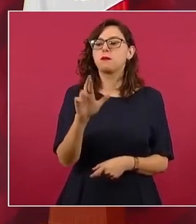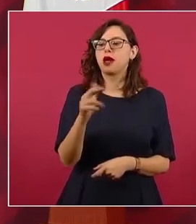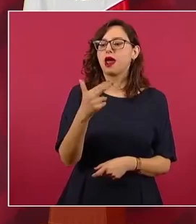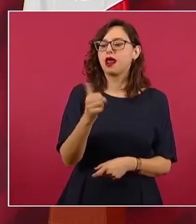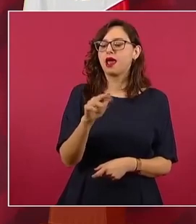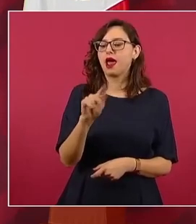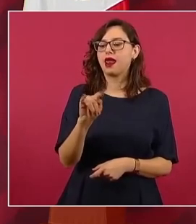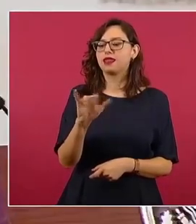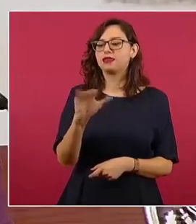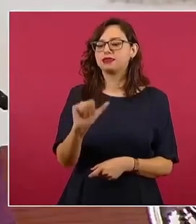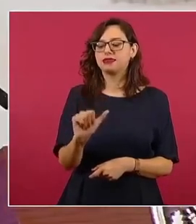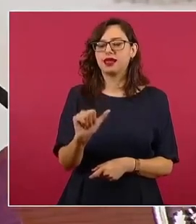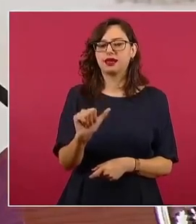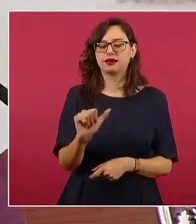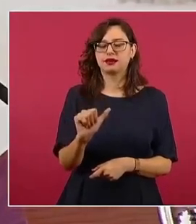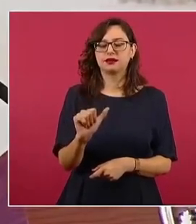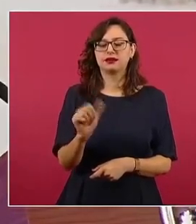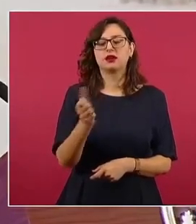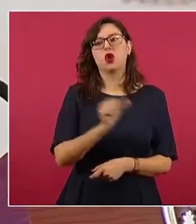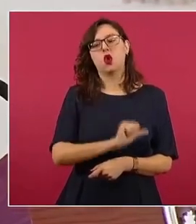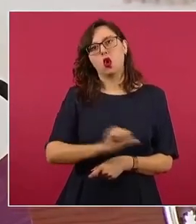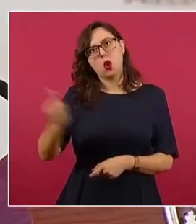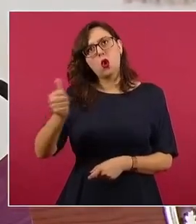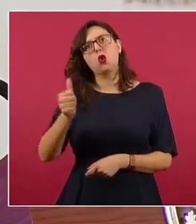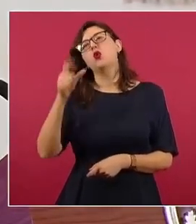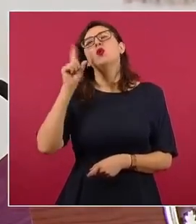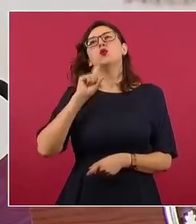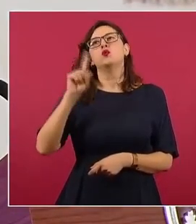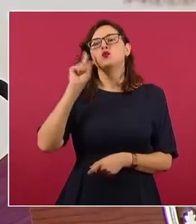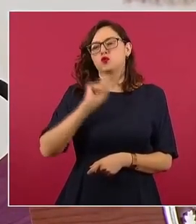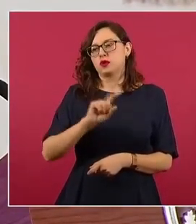Es la otra señora también muy buena.